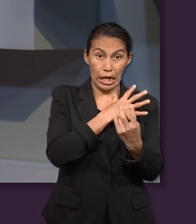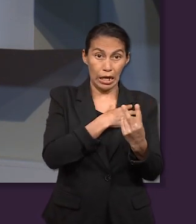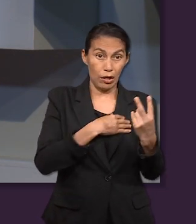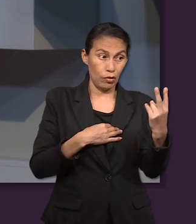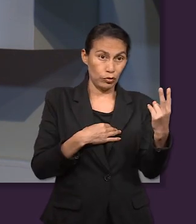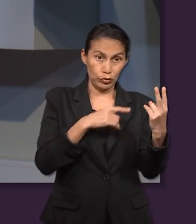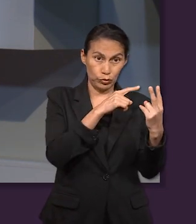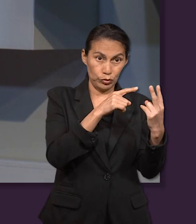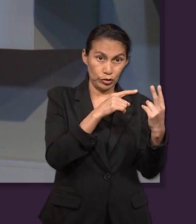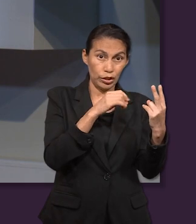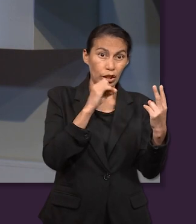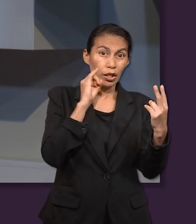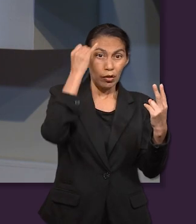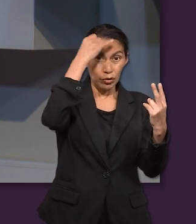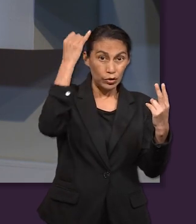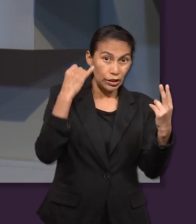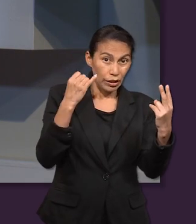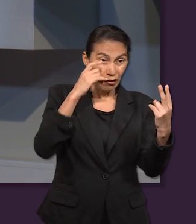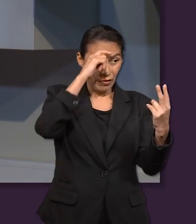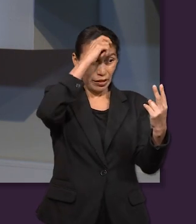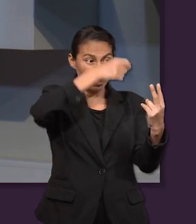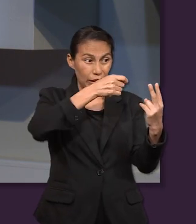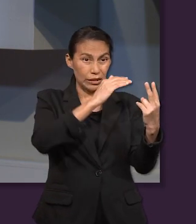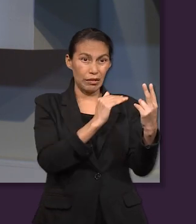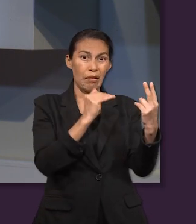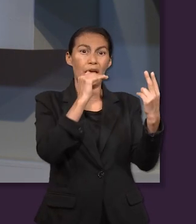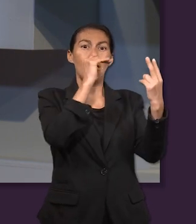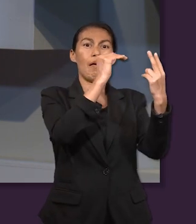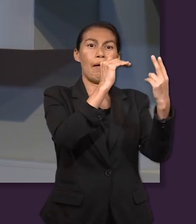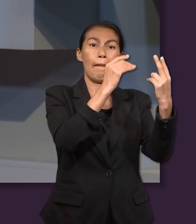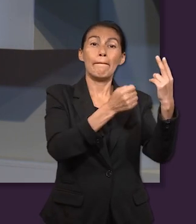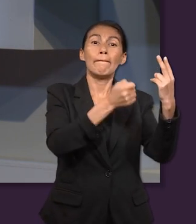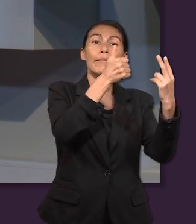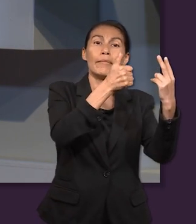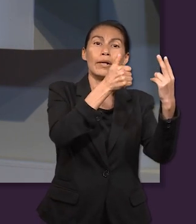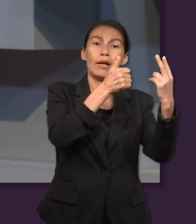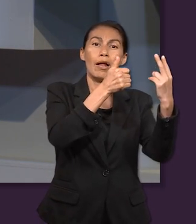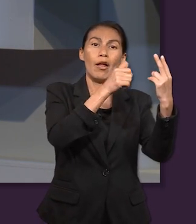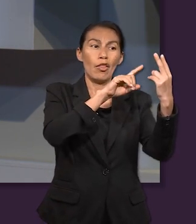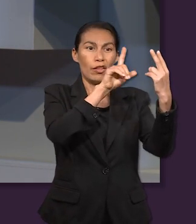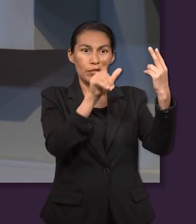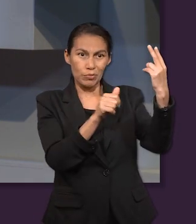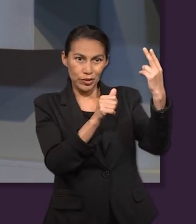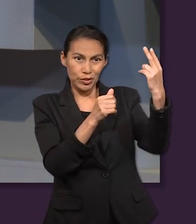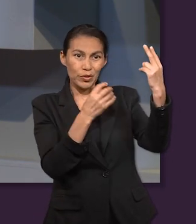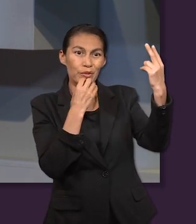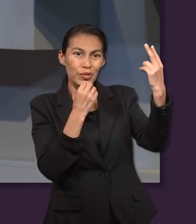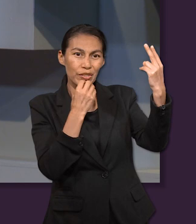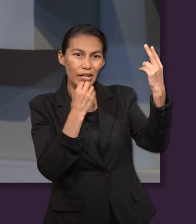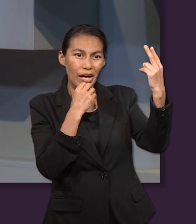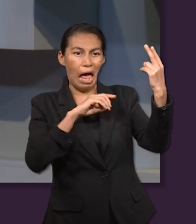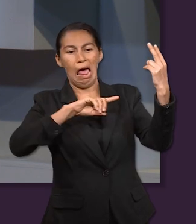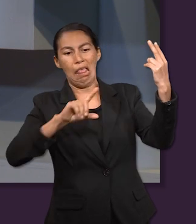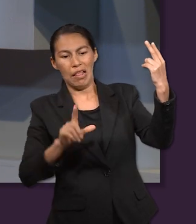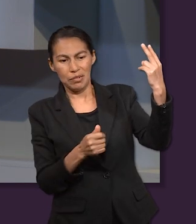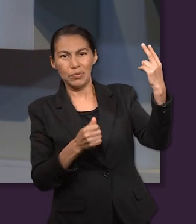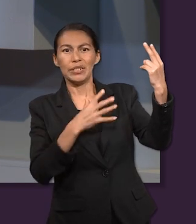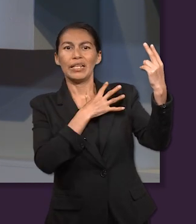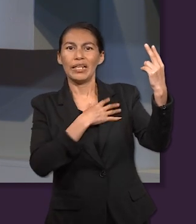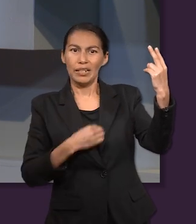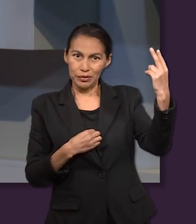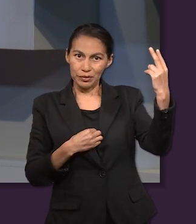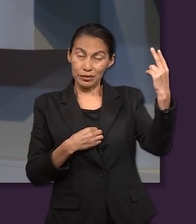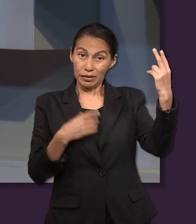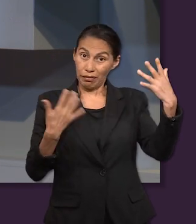bendice a los hijos de José, los pone en primicia, los pone en primer lugar, antes que